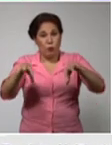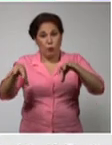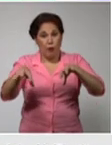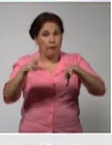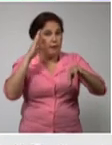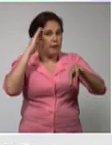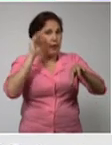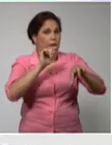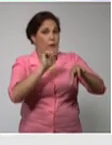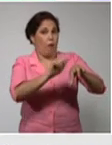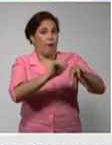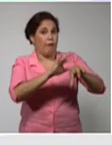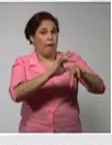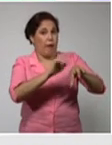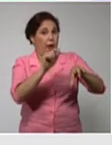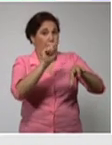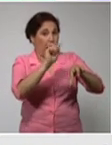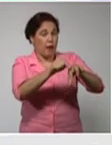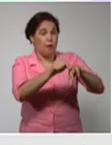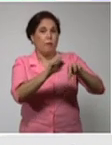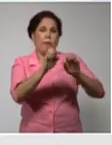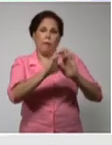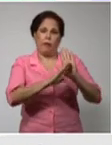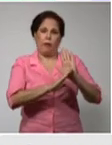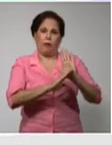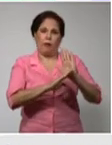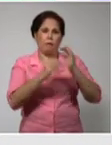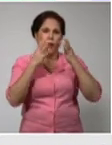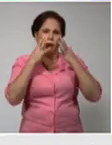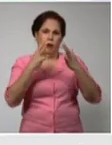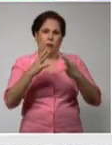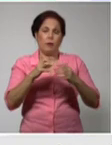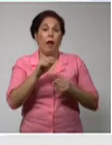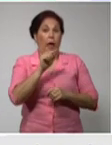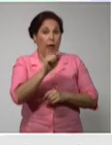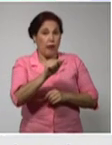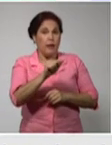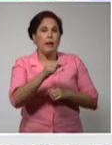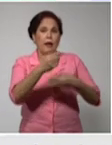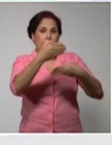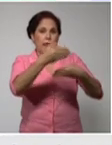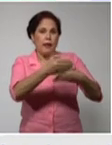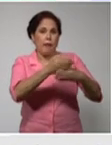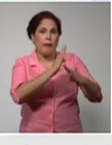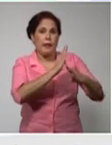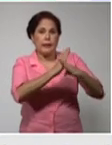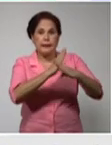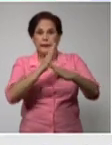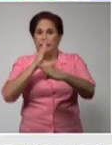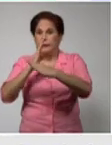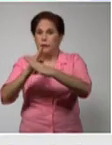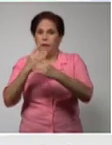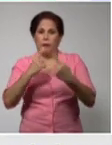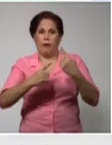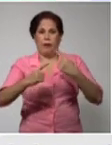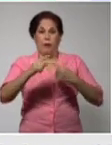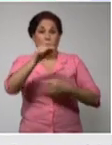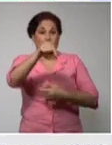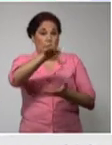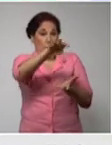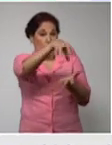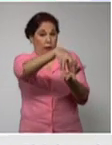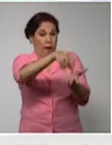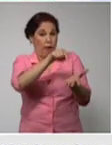una transmisión pues se adopten las medidas que si ahí se limite todo el movimiento toda la actividad